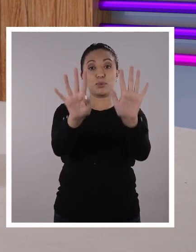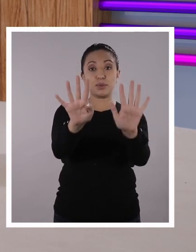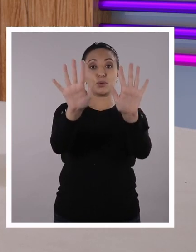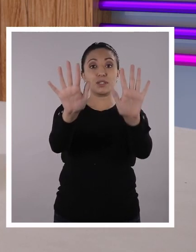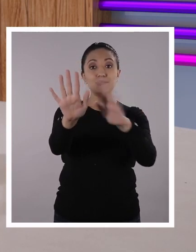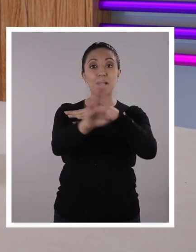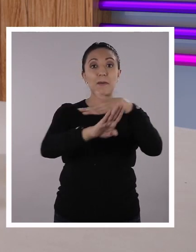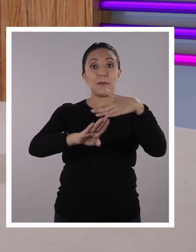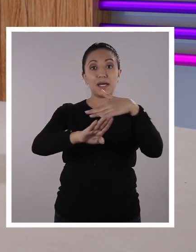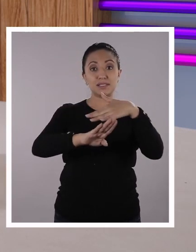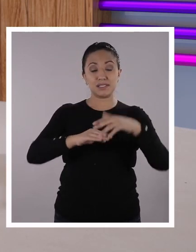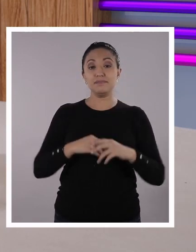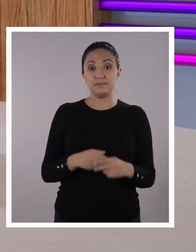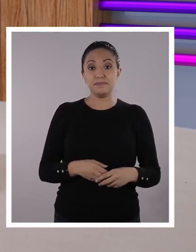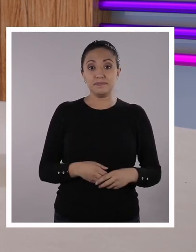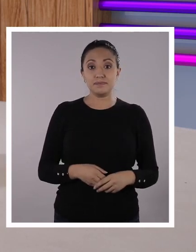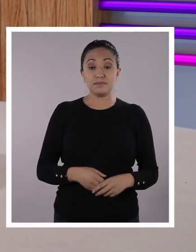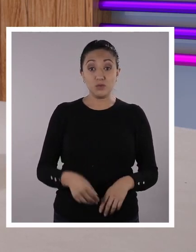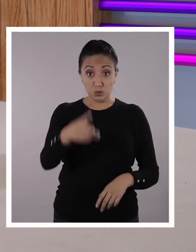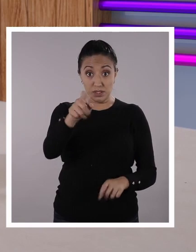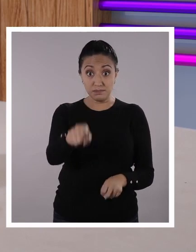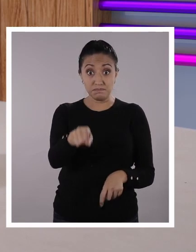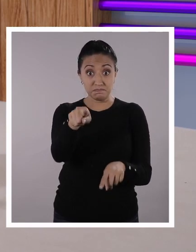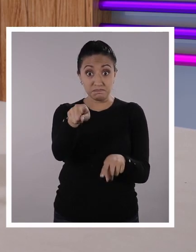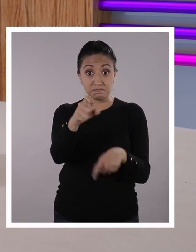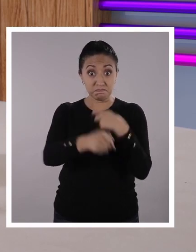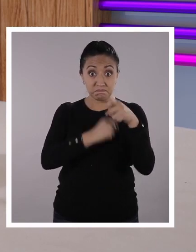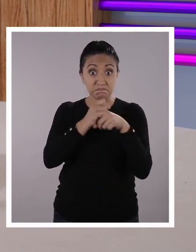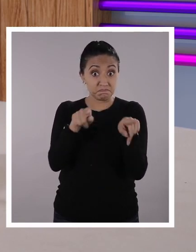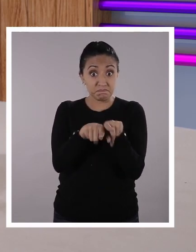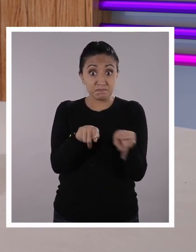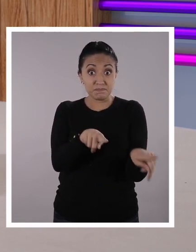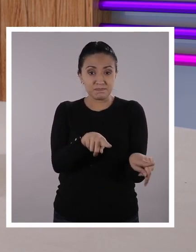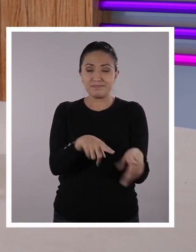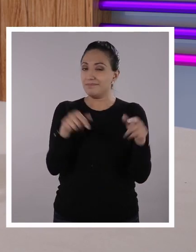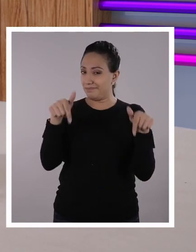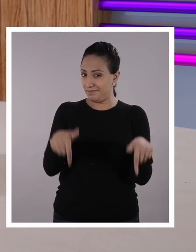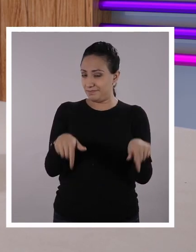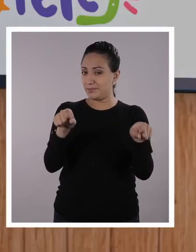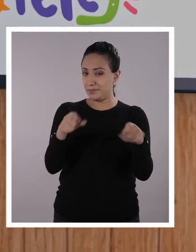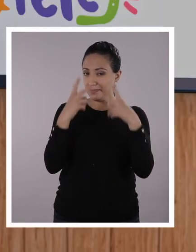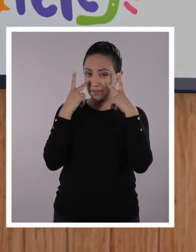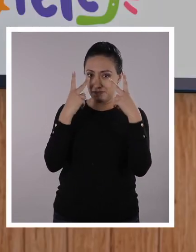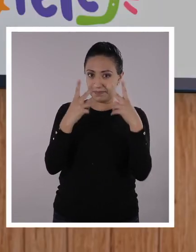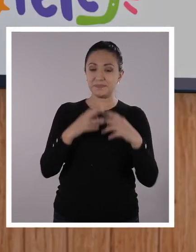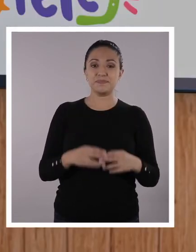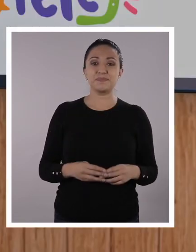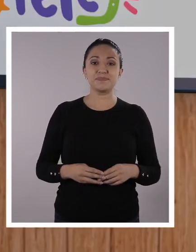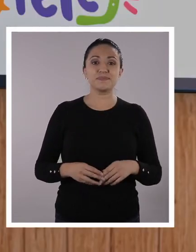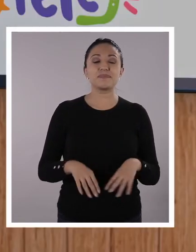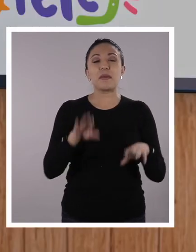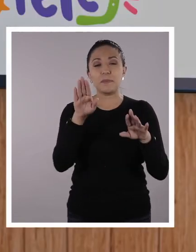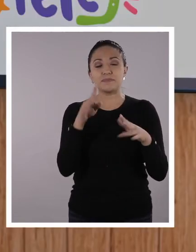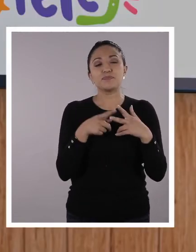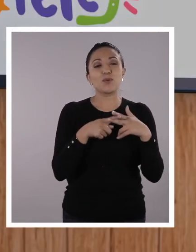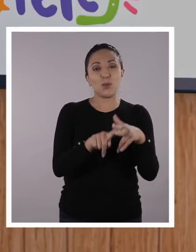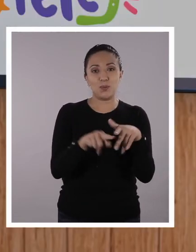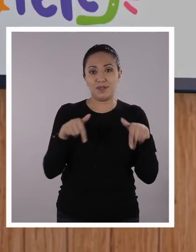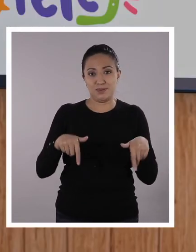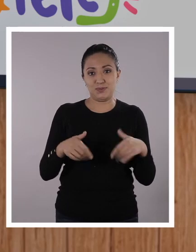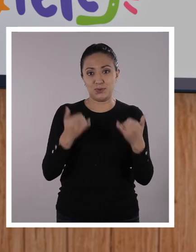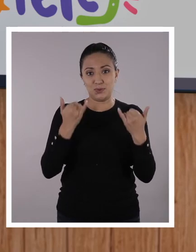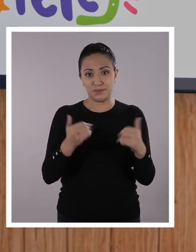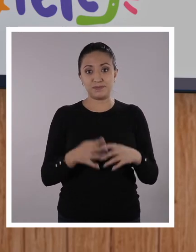básica. Así que si ustedes están en esa franja, este es el lugar correcto. Quería arrancar el programa del día de hoy